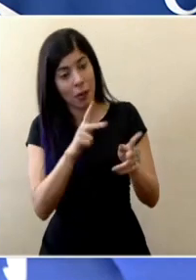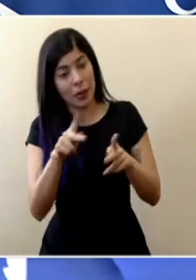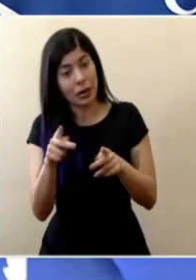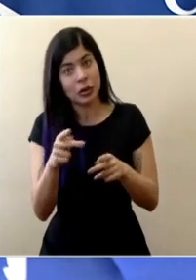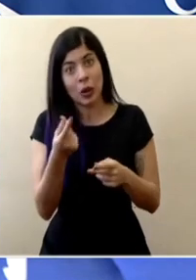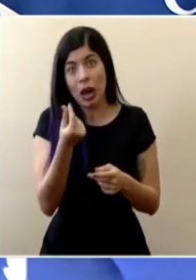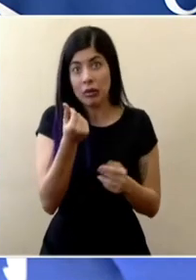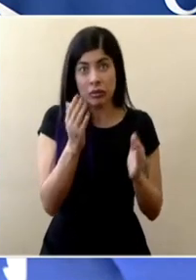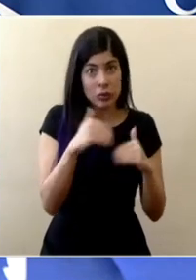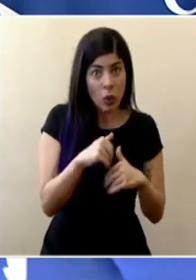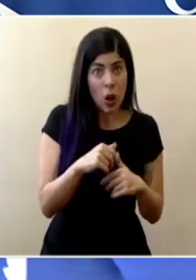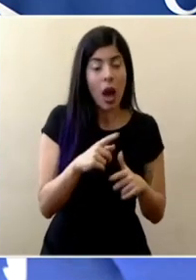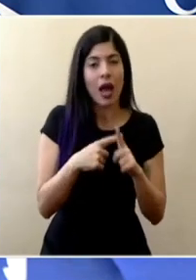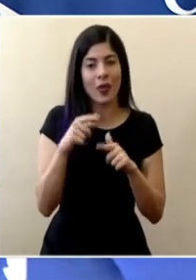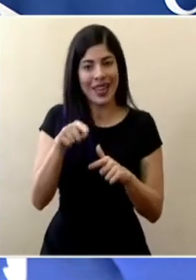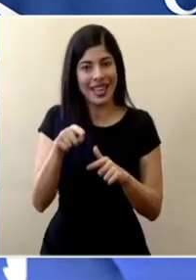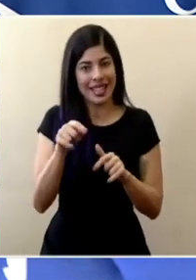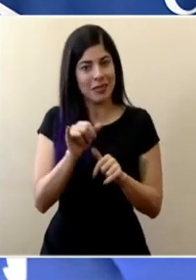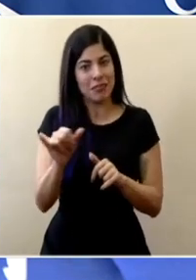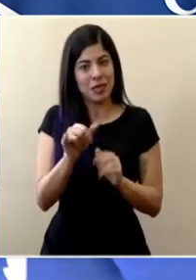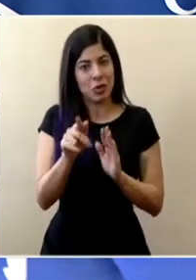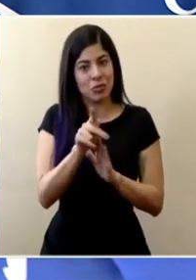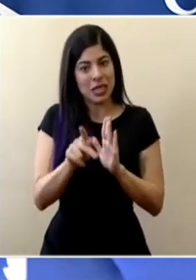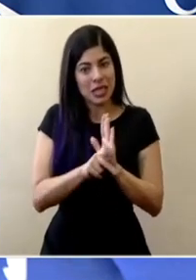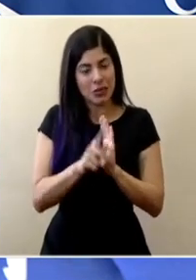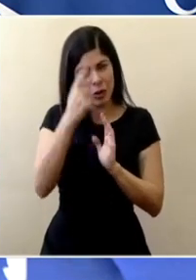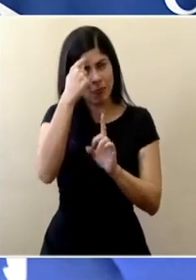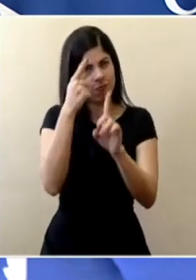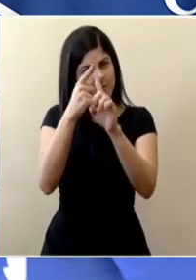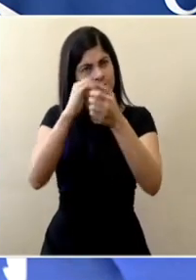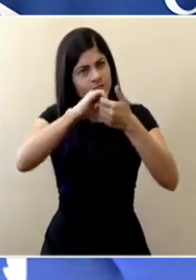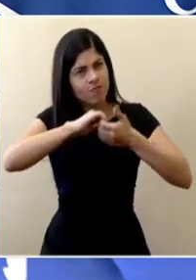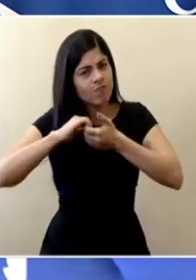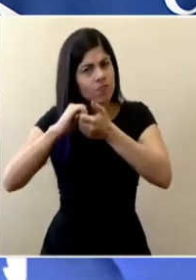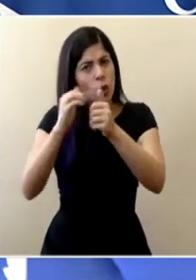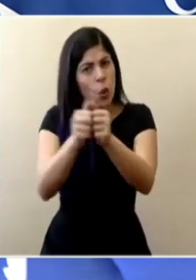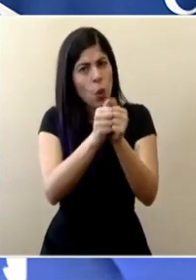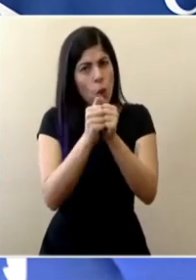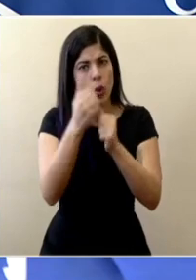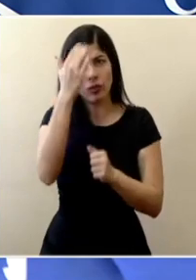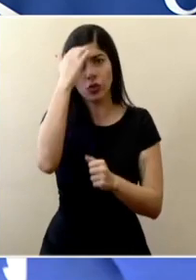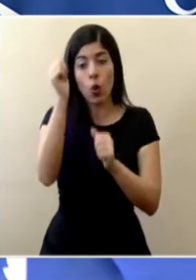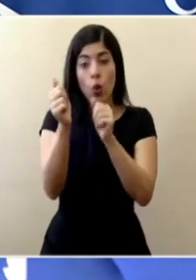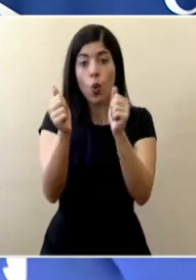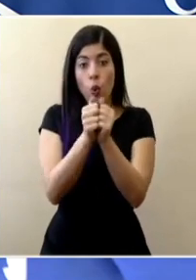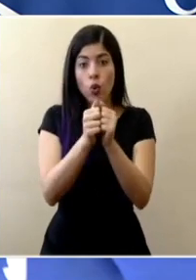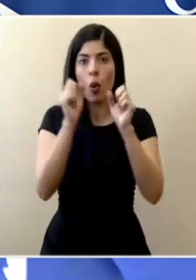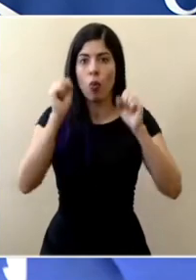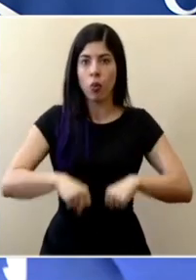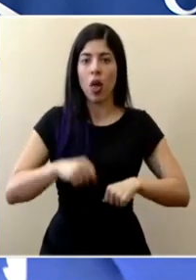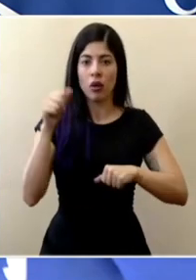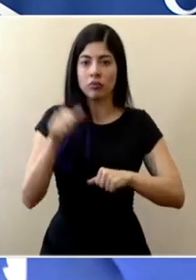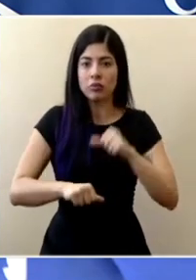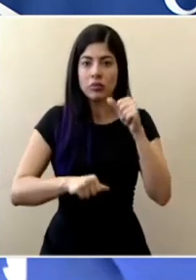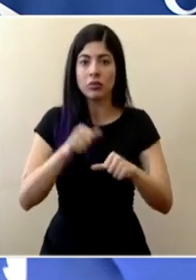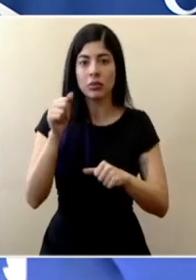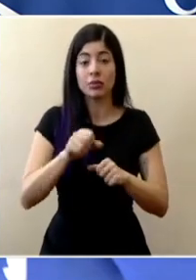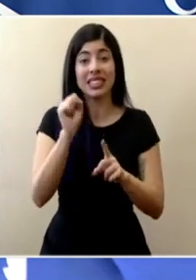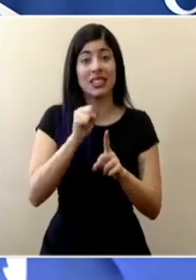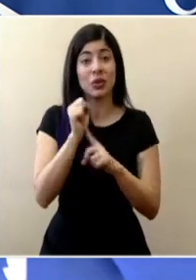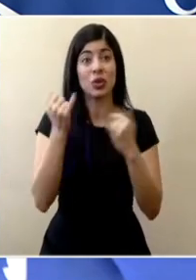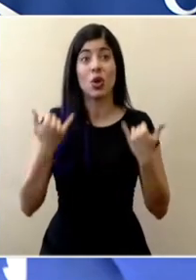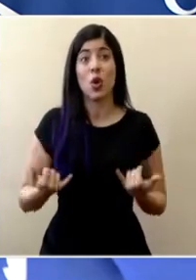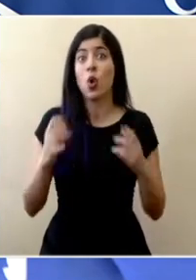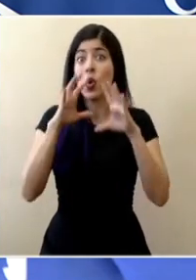menos tienen tenemos también que conservar ese sentido de solidaridad de unión de saber que juntos podemos salir adelante pero es una situación que en el